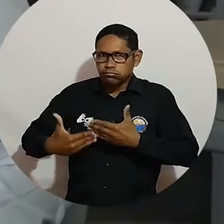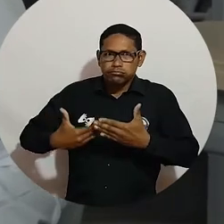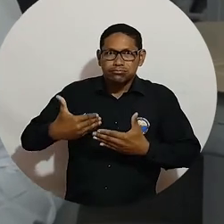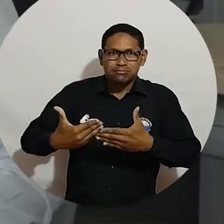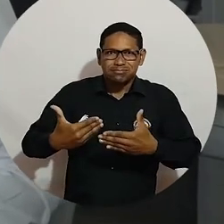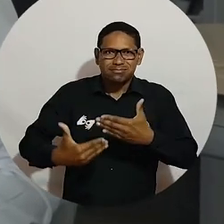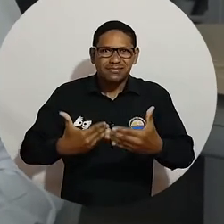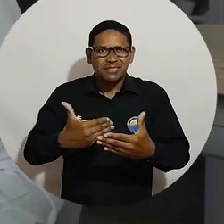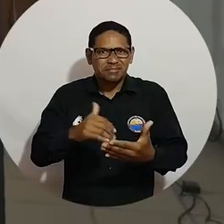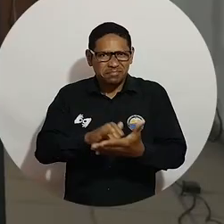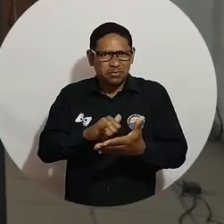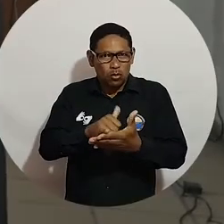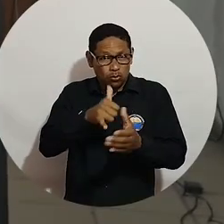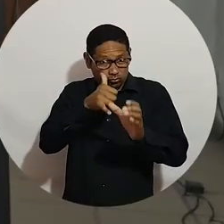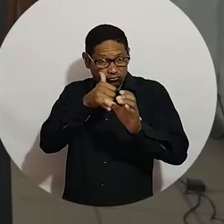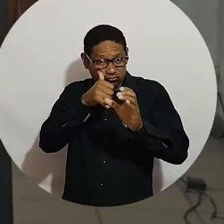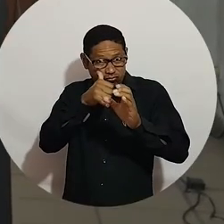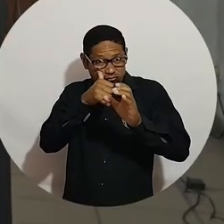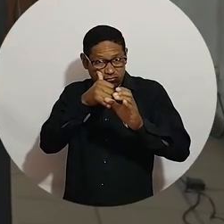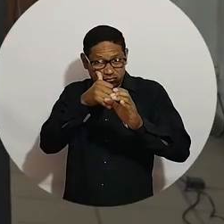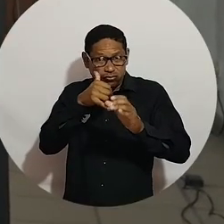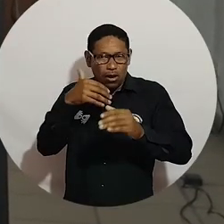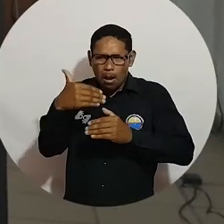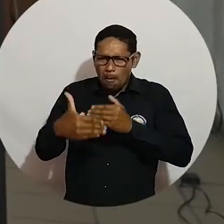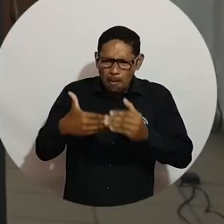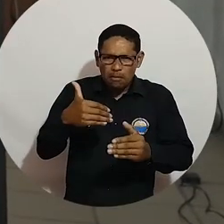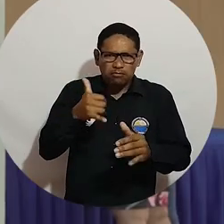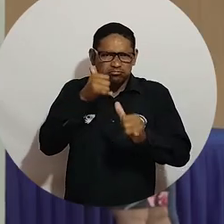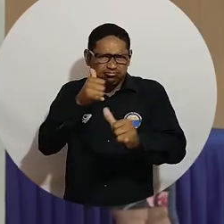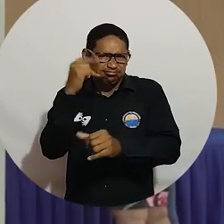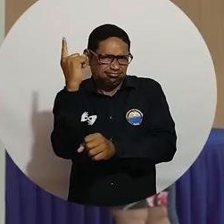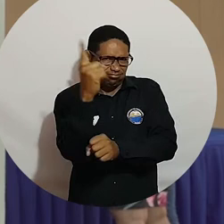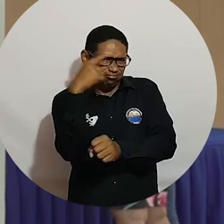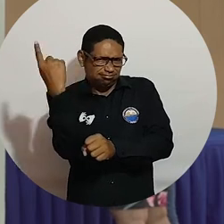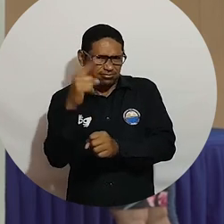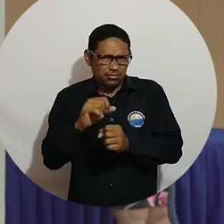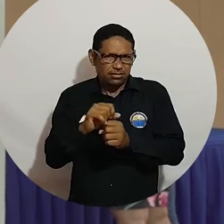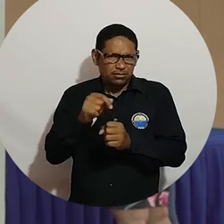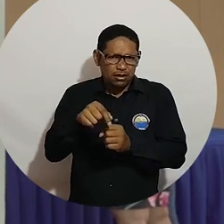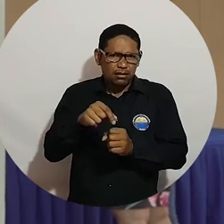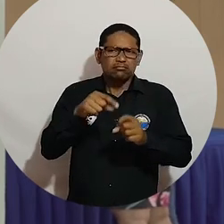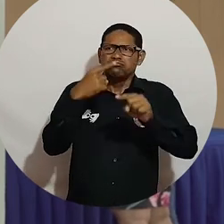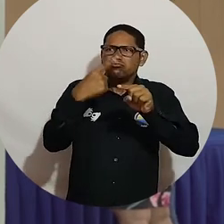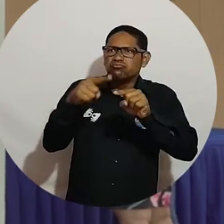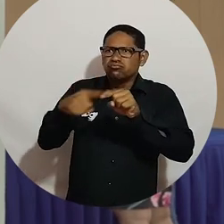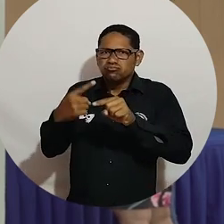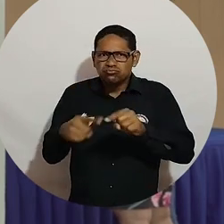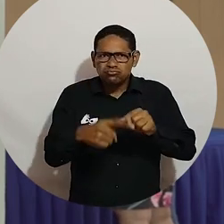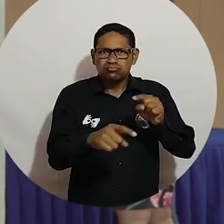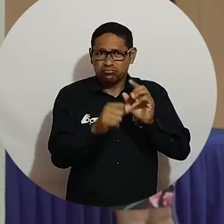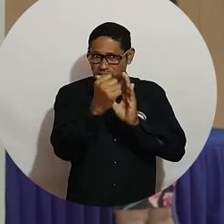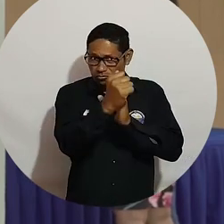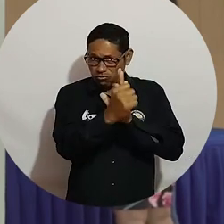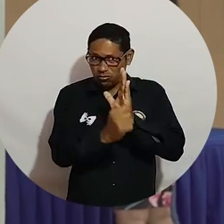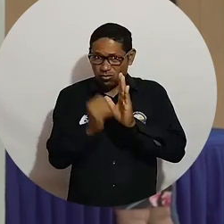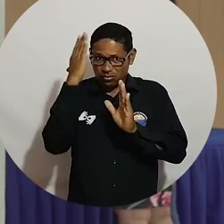que en materia de, precisamente, de Ingeniería de Sistemas y en materia de Ingeniería de forma general se viene presentando desde los diferentes programas